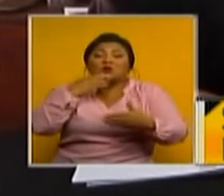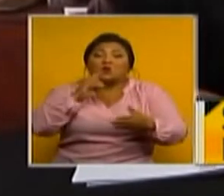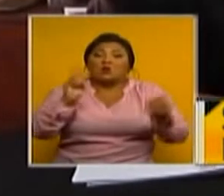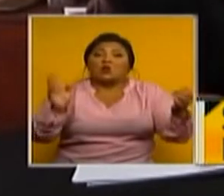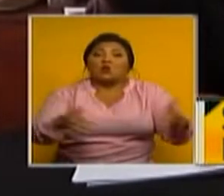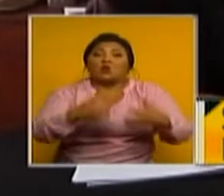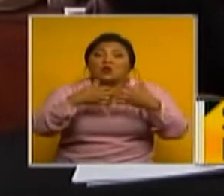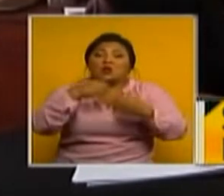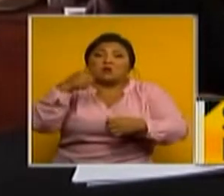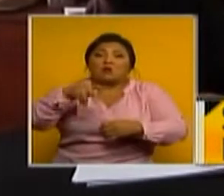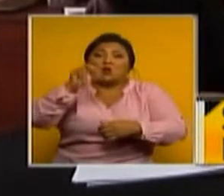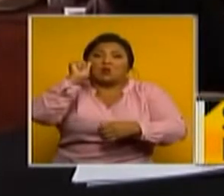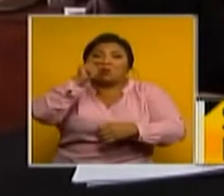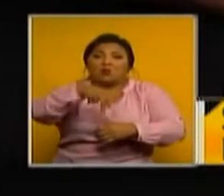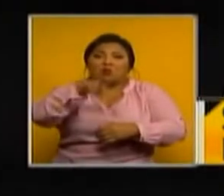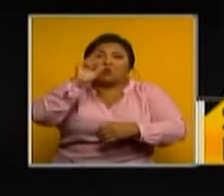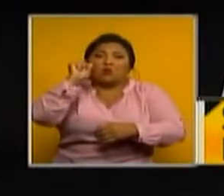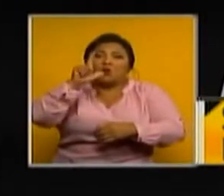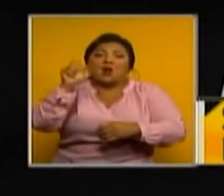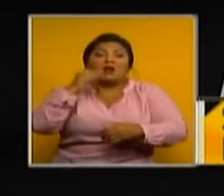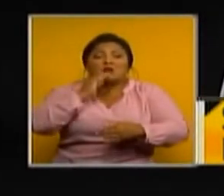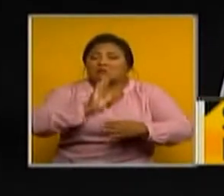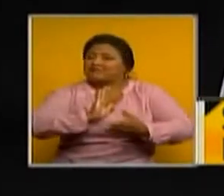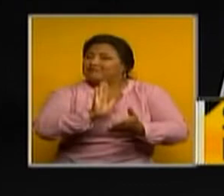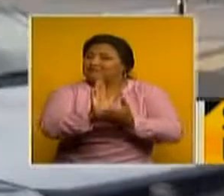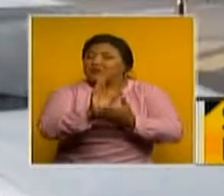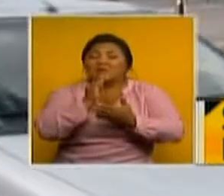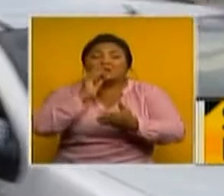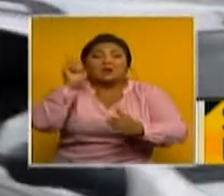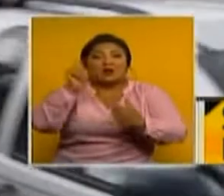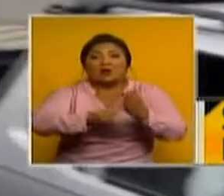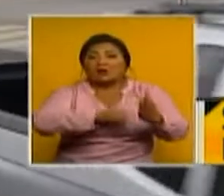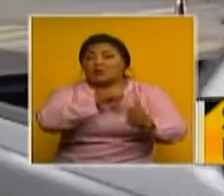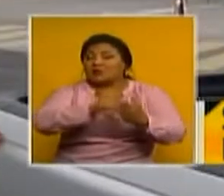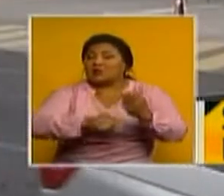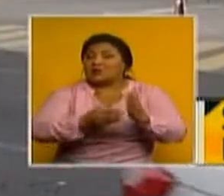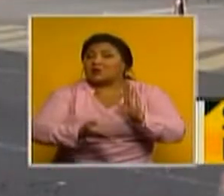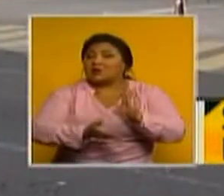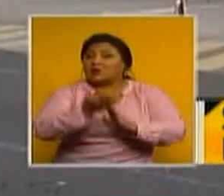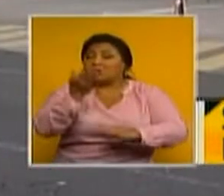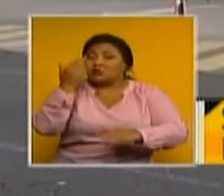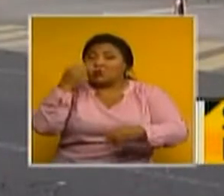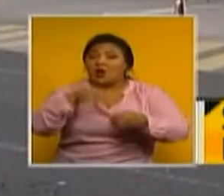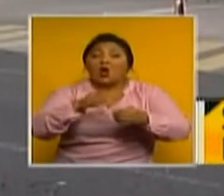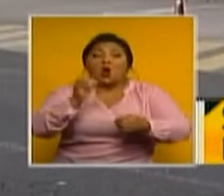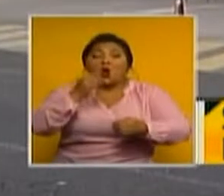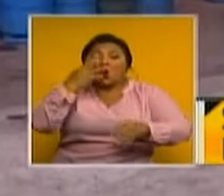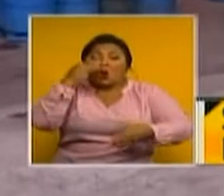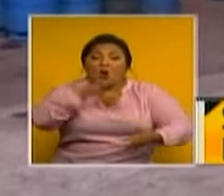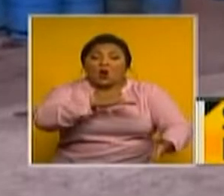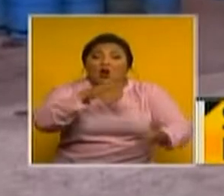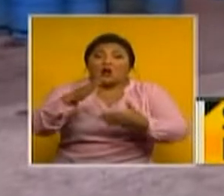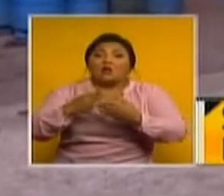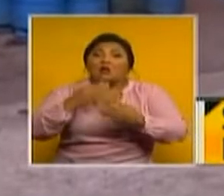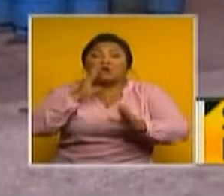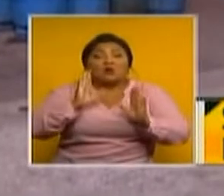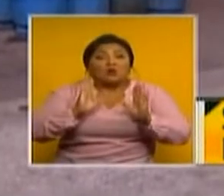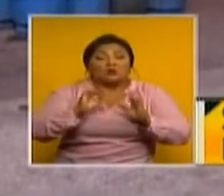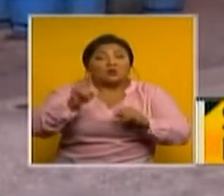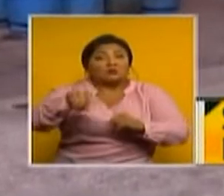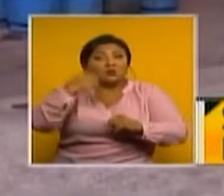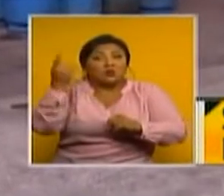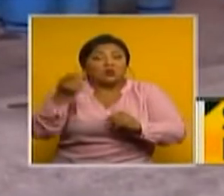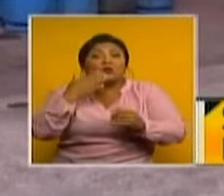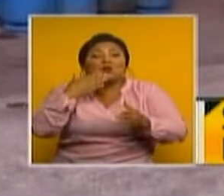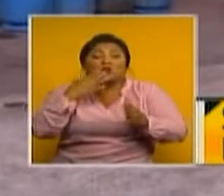Popular ya han dado a conocer su postura de rechazo a la eliminación del subsidio de gasolina o gas. consideran que hay otras alternativas